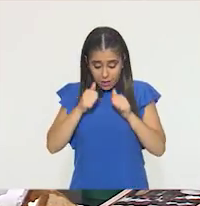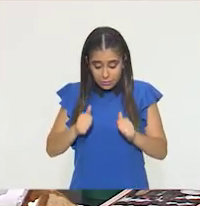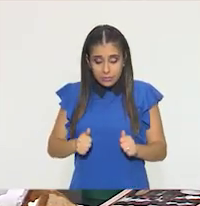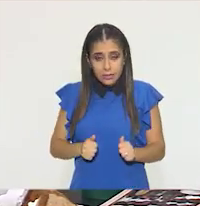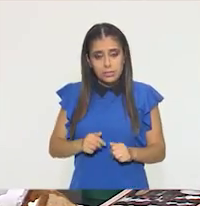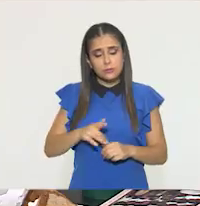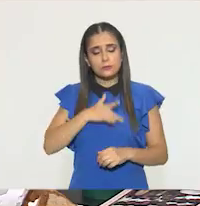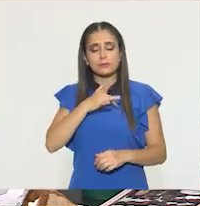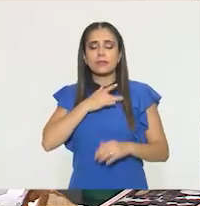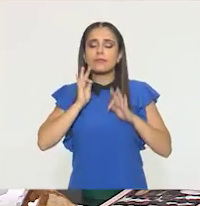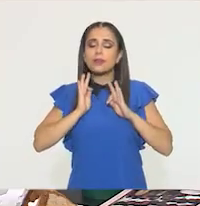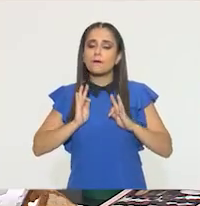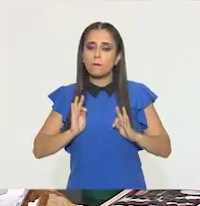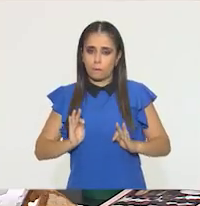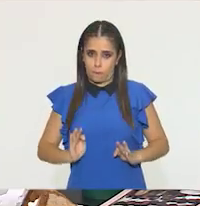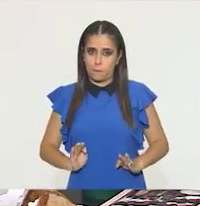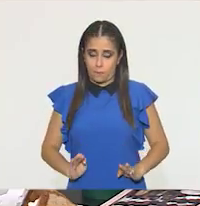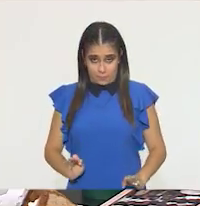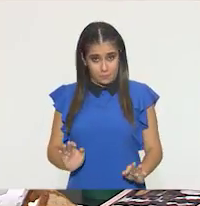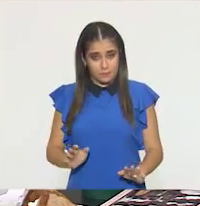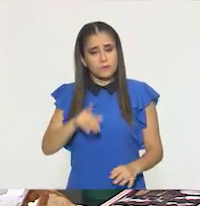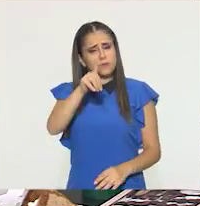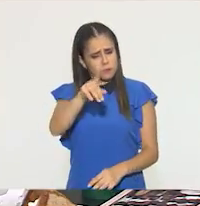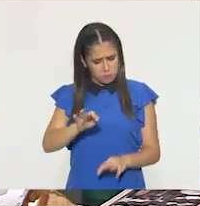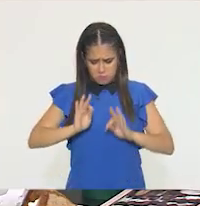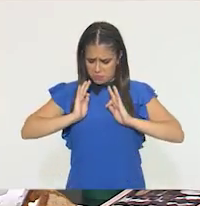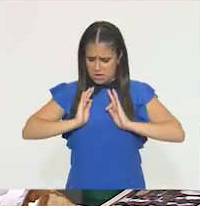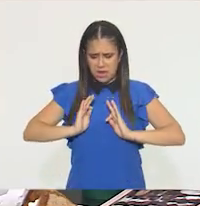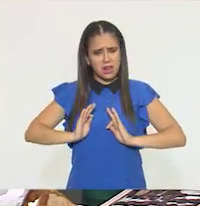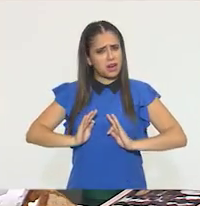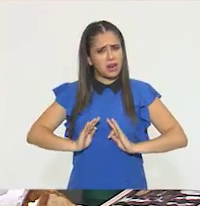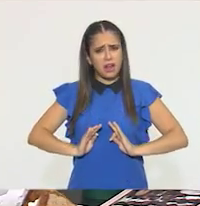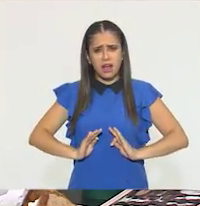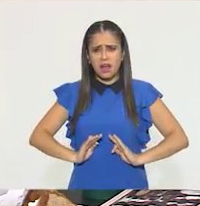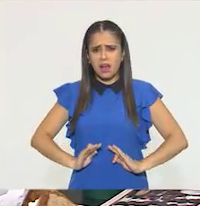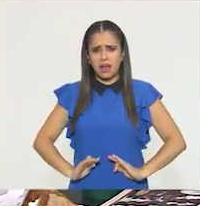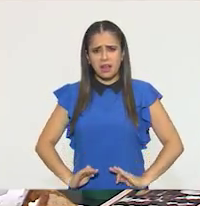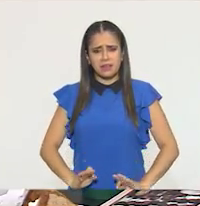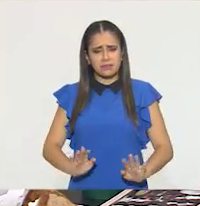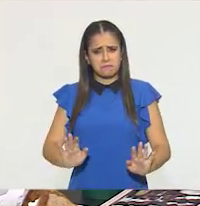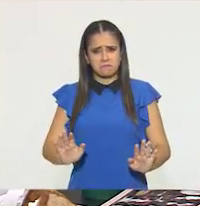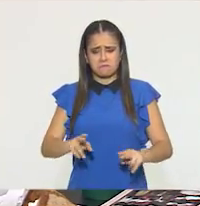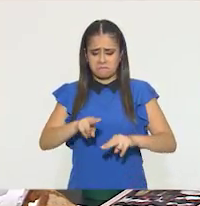Sigan con eso, chicos. Relájense. Tranquilos.